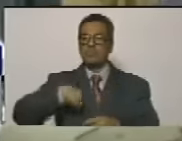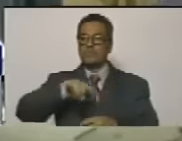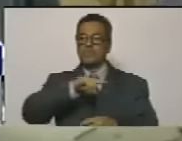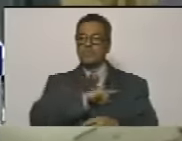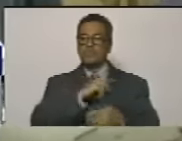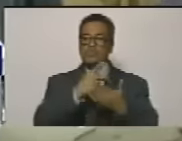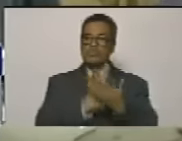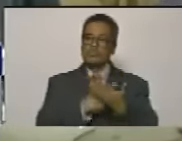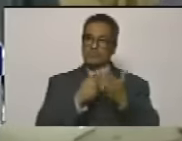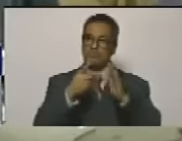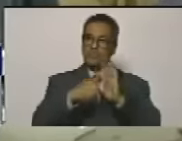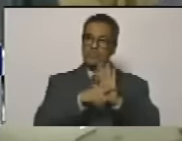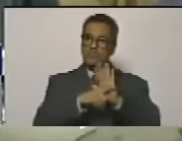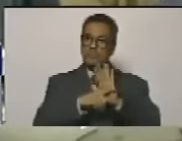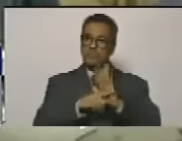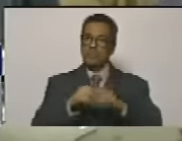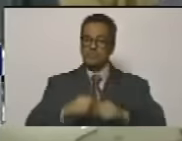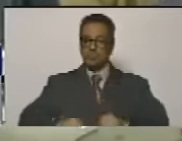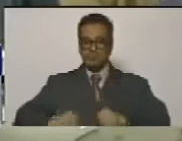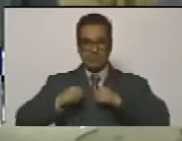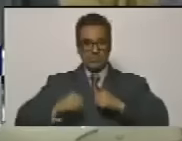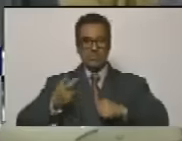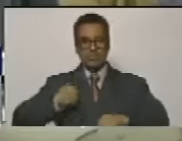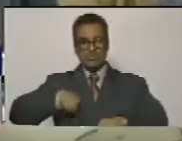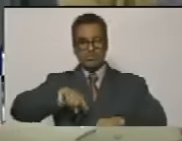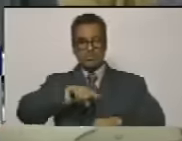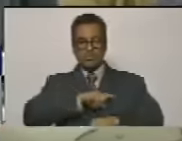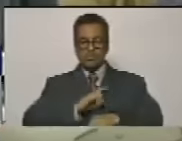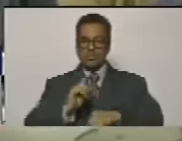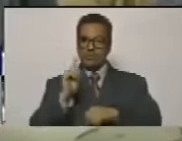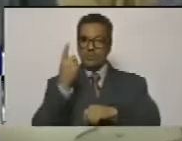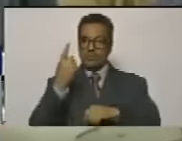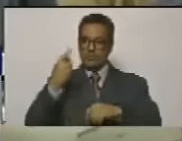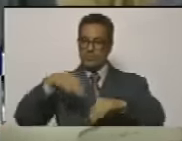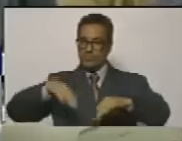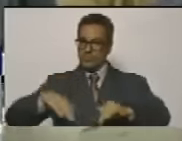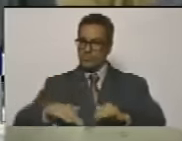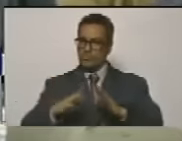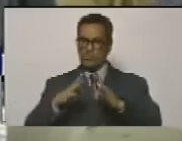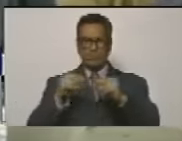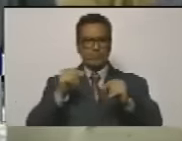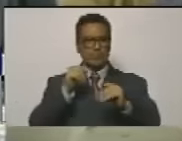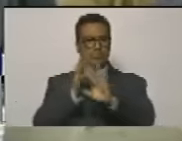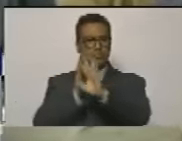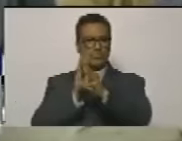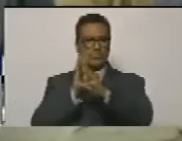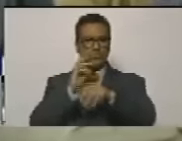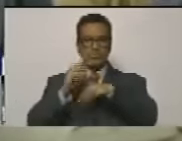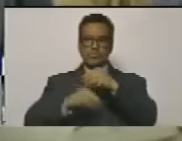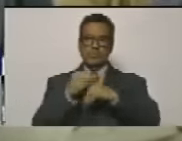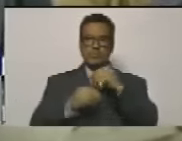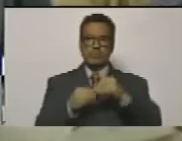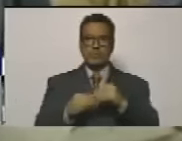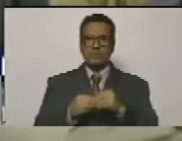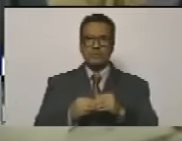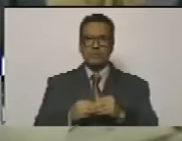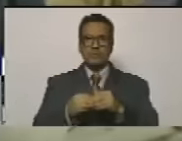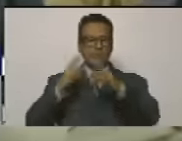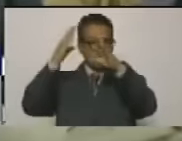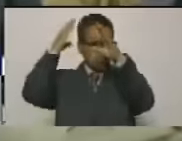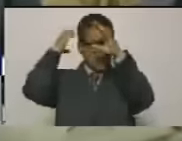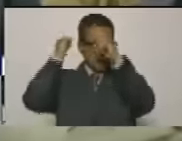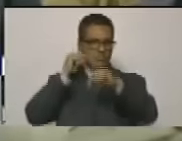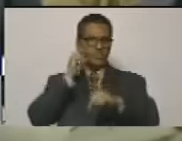planteamientos, de la firmeza en nuestros principios contra la no alineación, enmarcada en la diplomacia